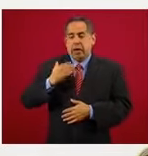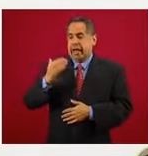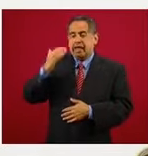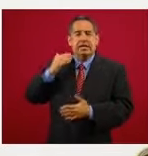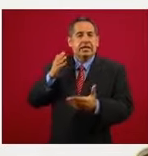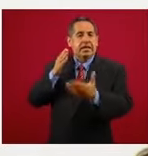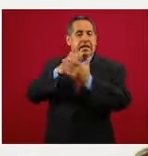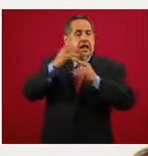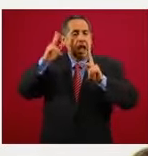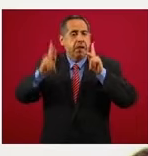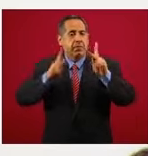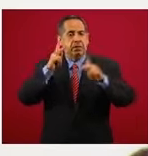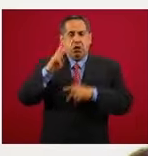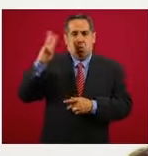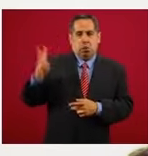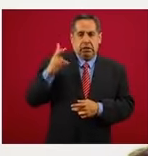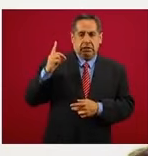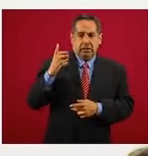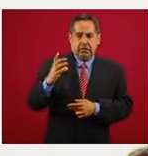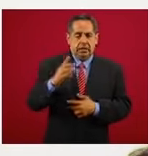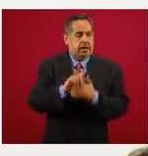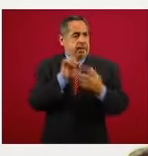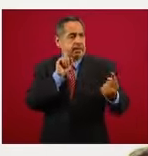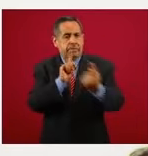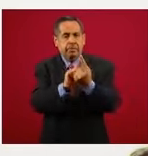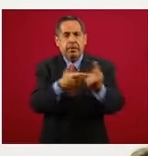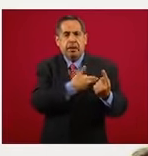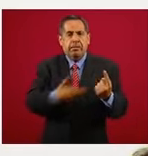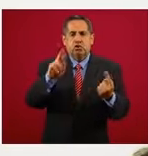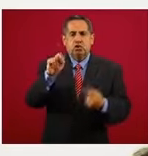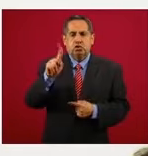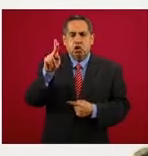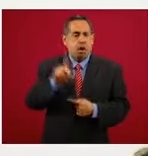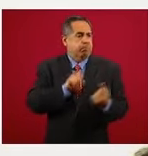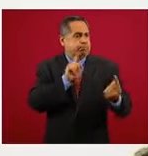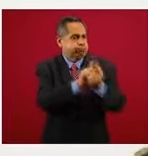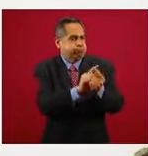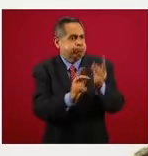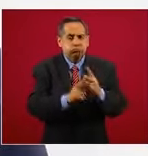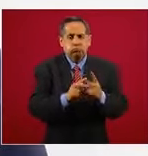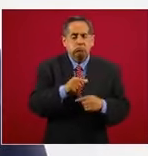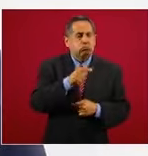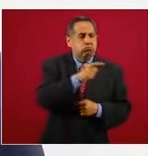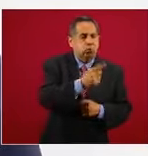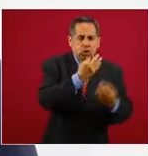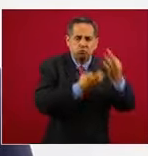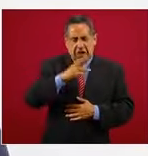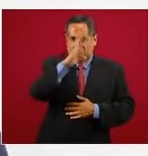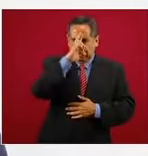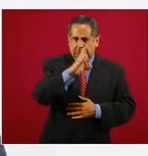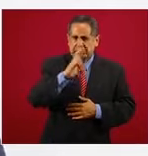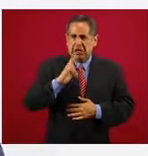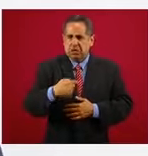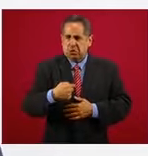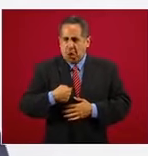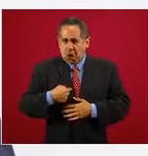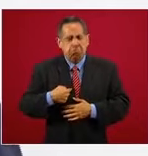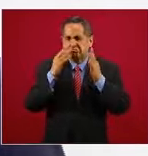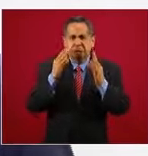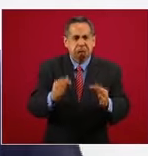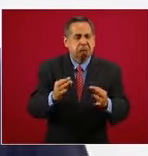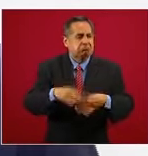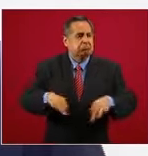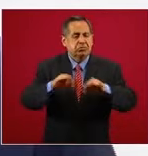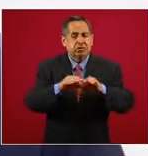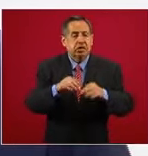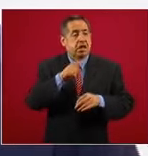entrevistarme con el presidente Donald Trump, quien nos trató con respeto y, lo más importante,